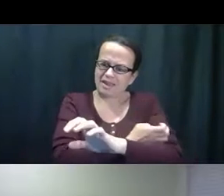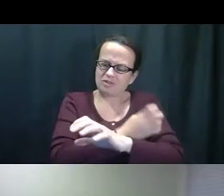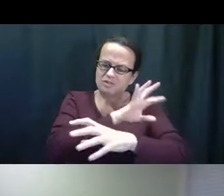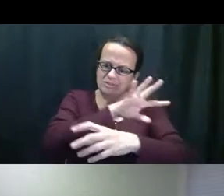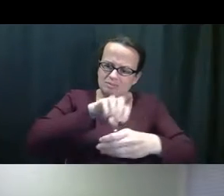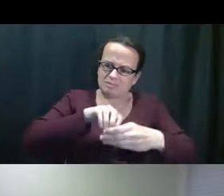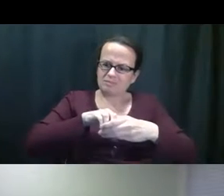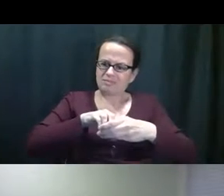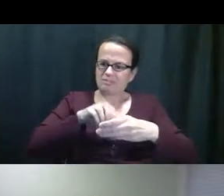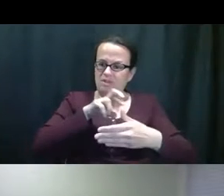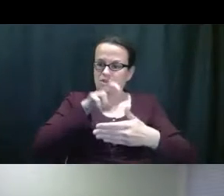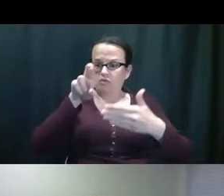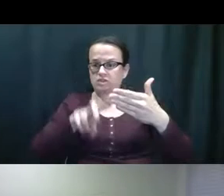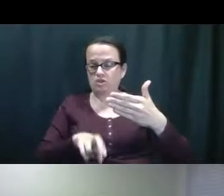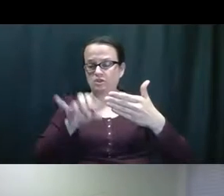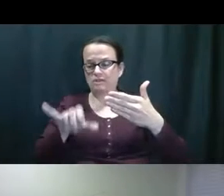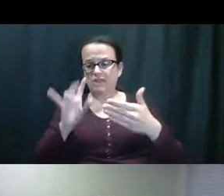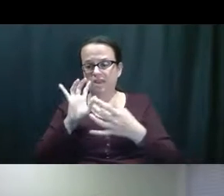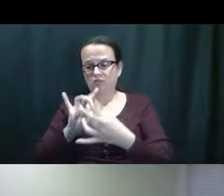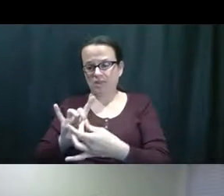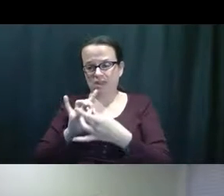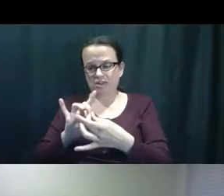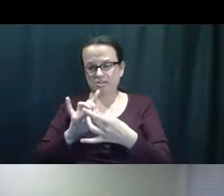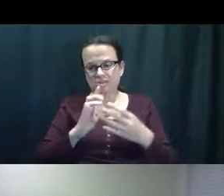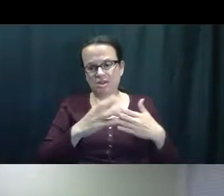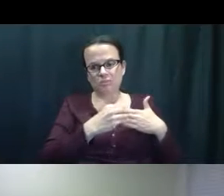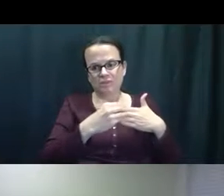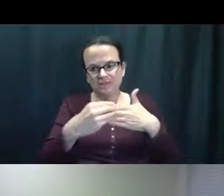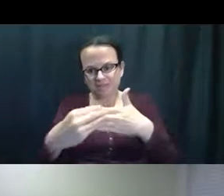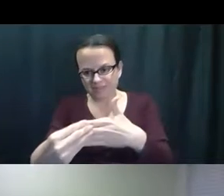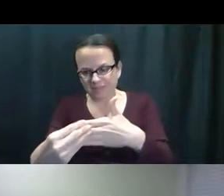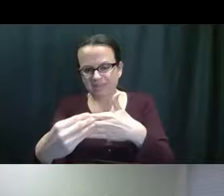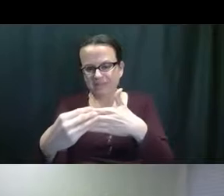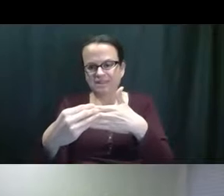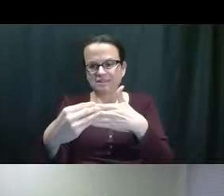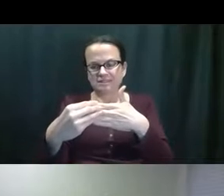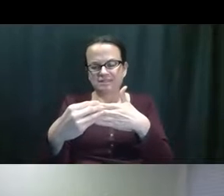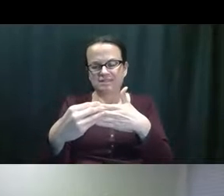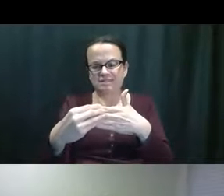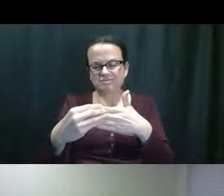Y esfuerzo. Y. Energía. Y. Entonces el esfuerzo que uno ponga en esa. Relación.